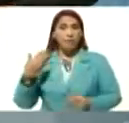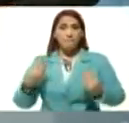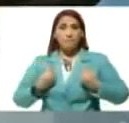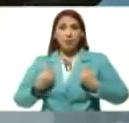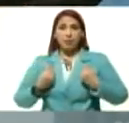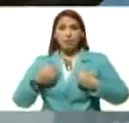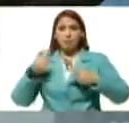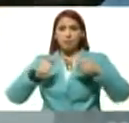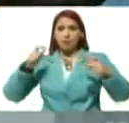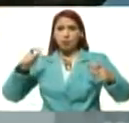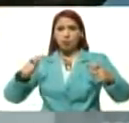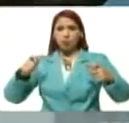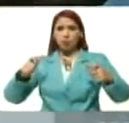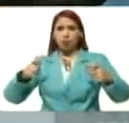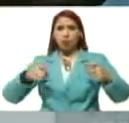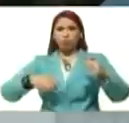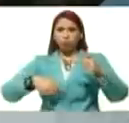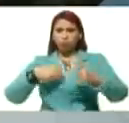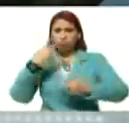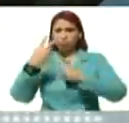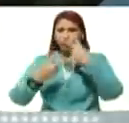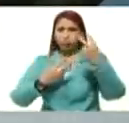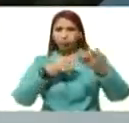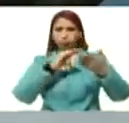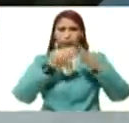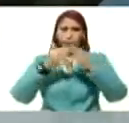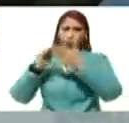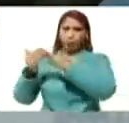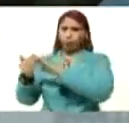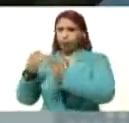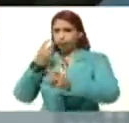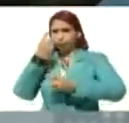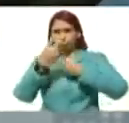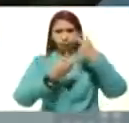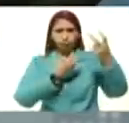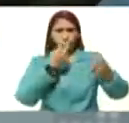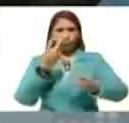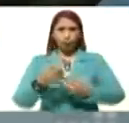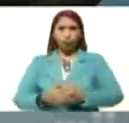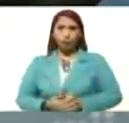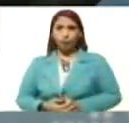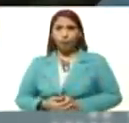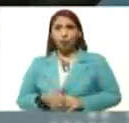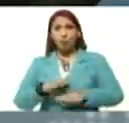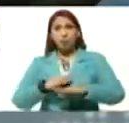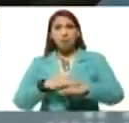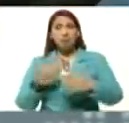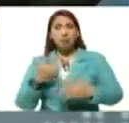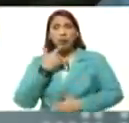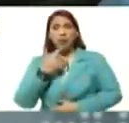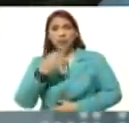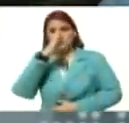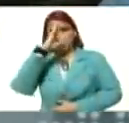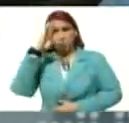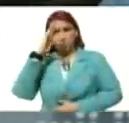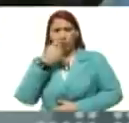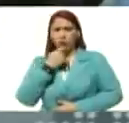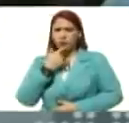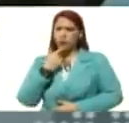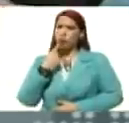la gente, iremos, comunidad por comunidad, por lo que dice Diosdado, bien bonito lo que dijo Diosdado,